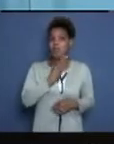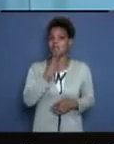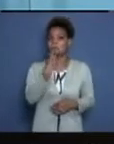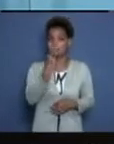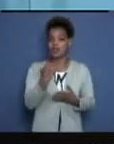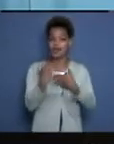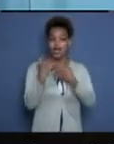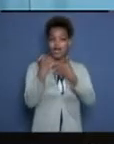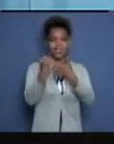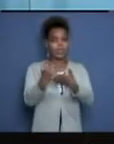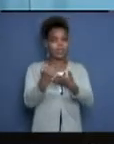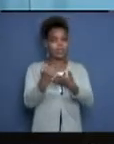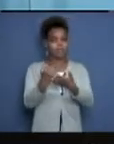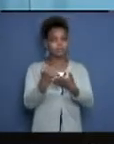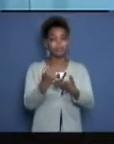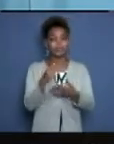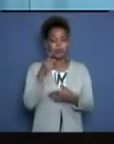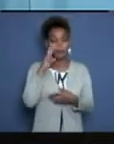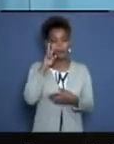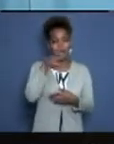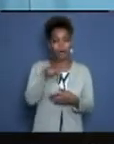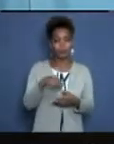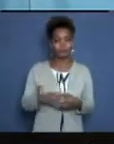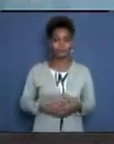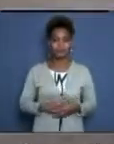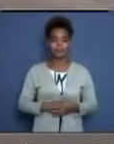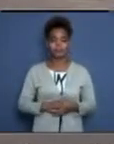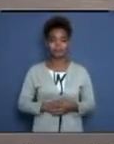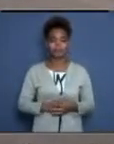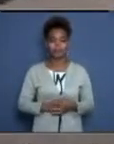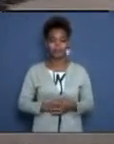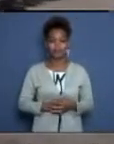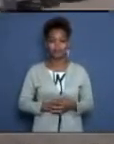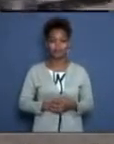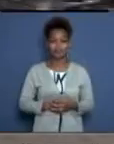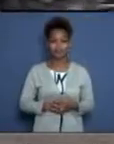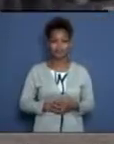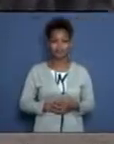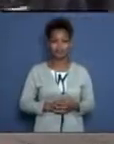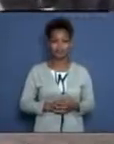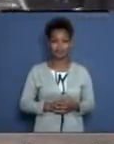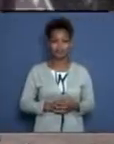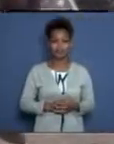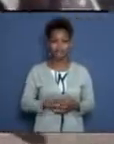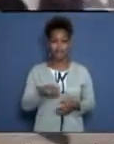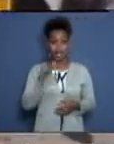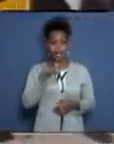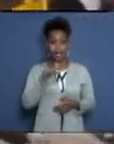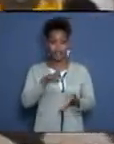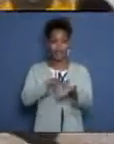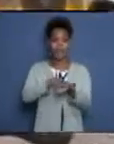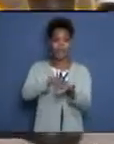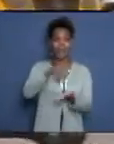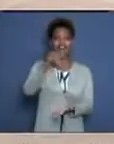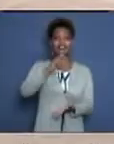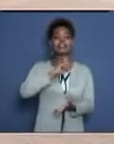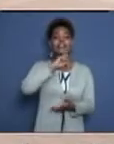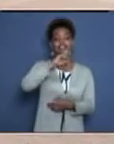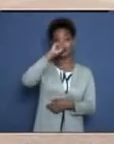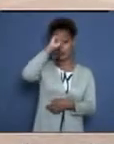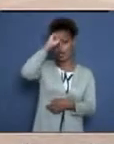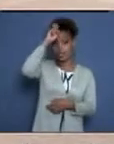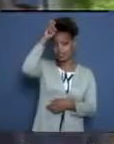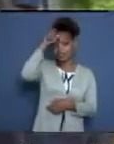enfrentamiento a la COVID-19. Fernando Valles III, trae los detalles. La solemnidad de la Plaza Calipto García fue escenario